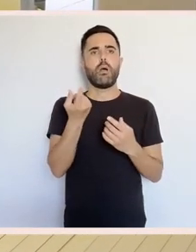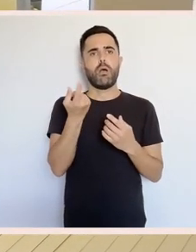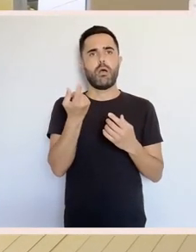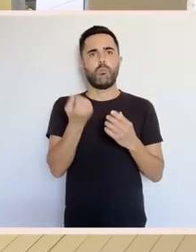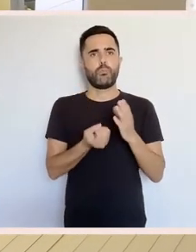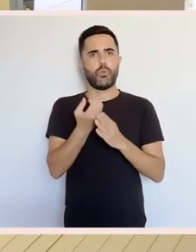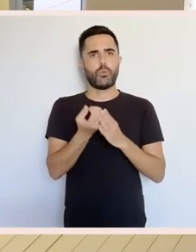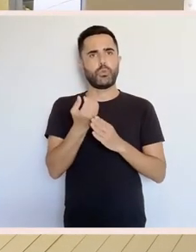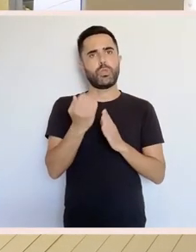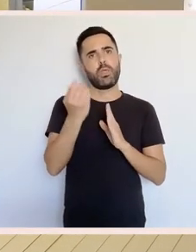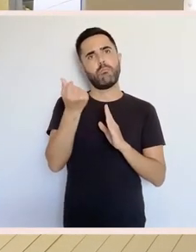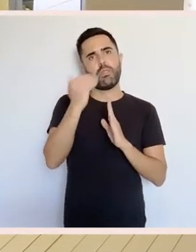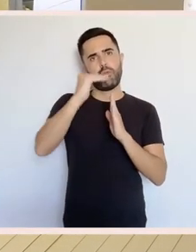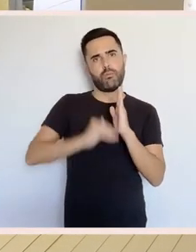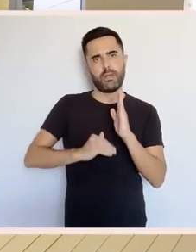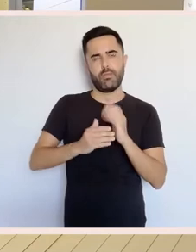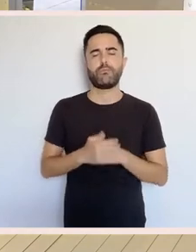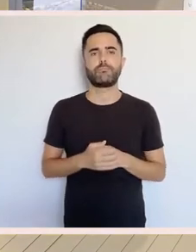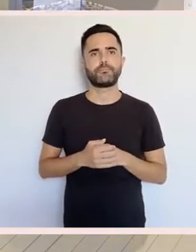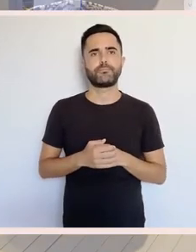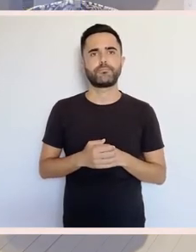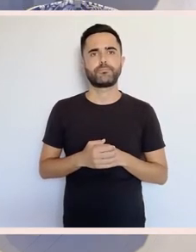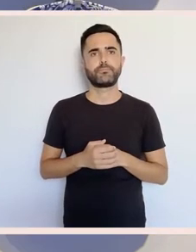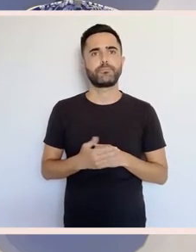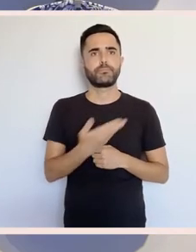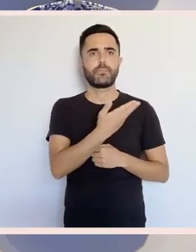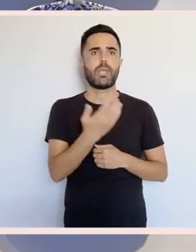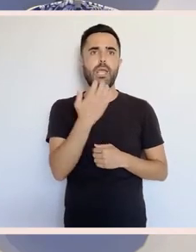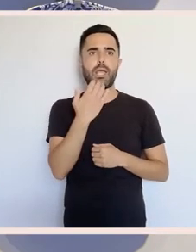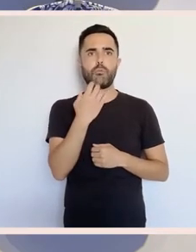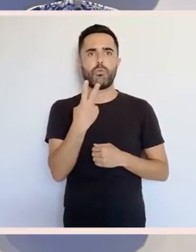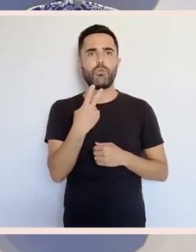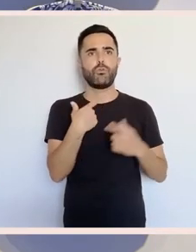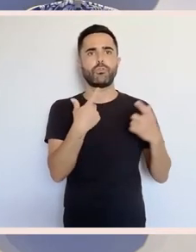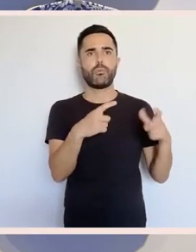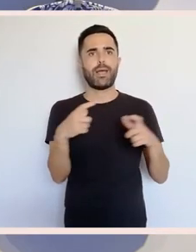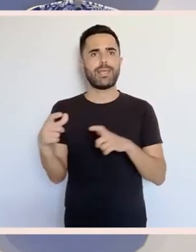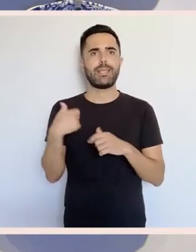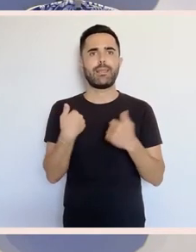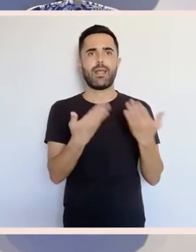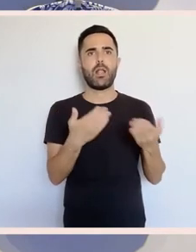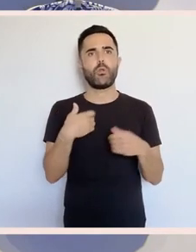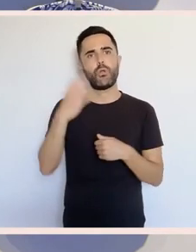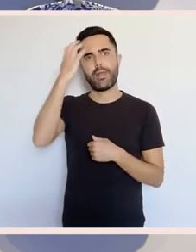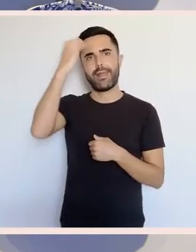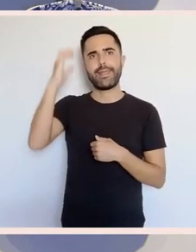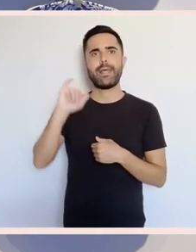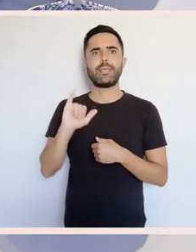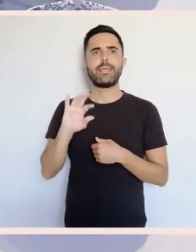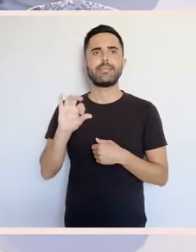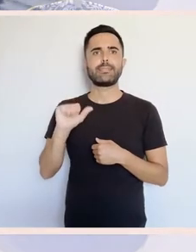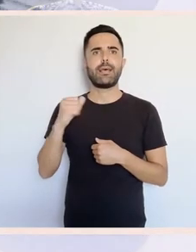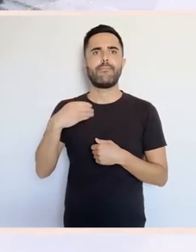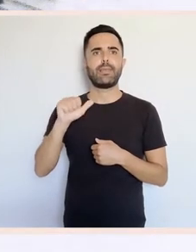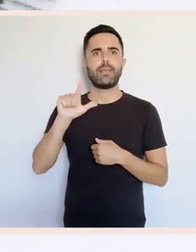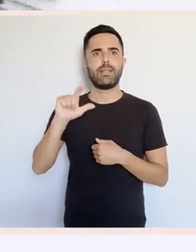Aquí temos dous exemplos de vaiselas por encargo, neste caso de dous vaiselas que se regalaron a Raina e Xabel II, onde vemos